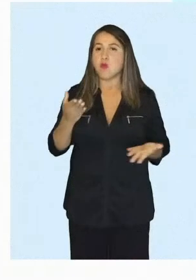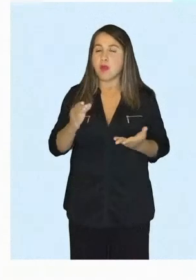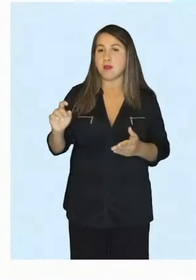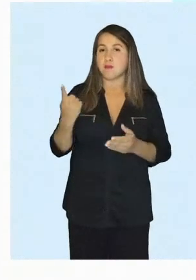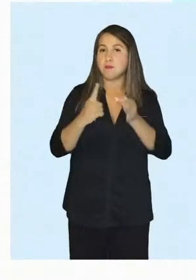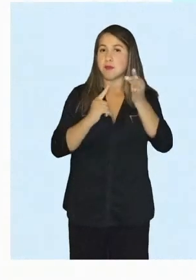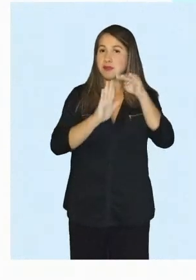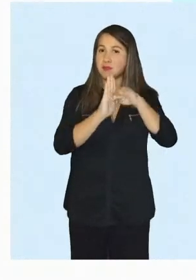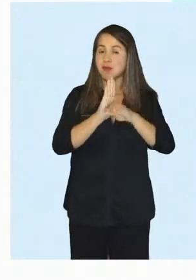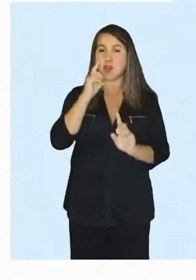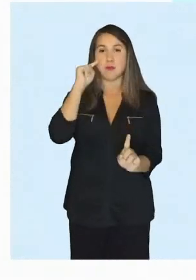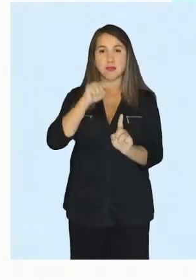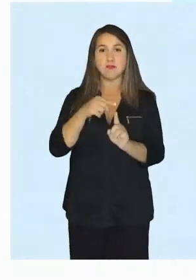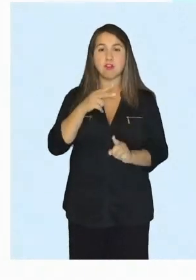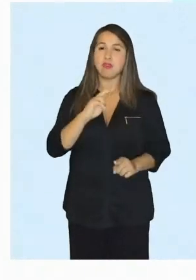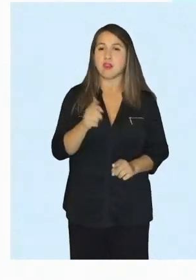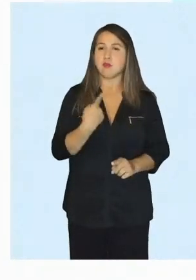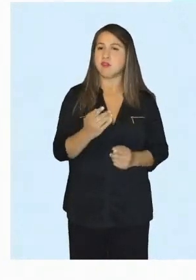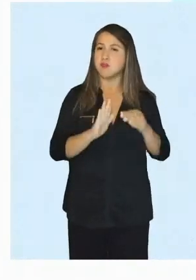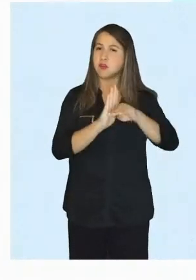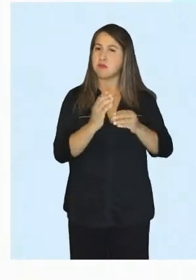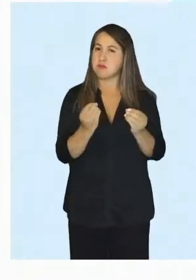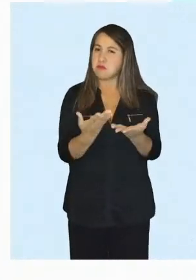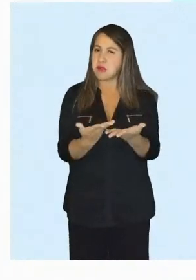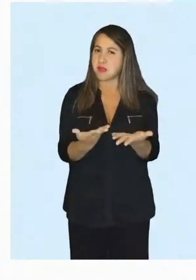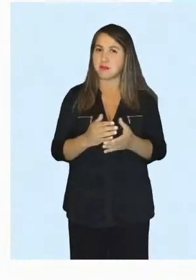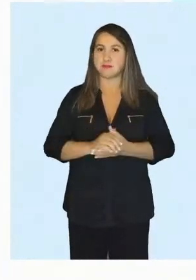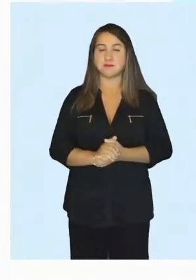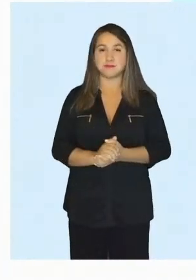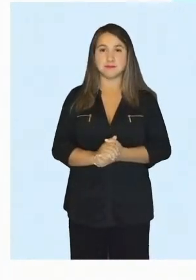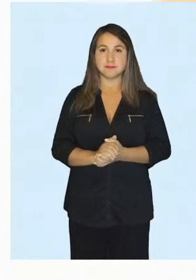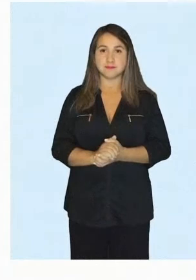¿Cuáles son los principales propósitos de nuestros programas?